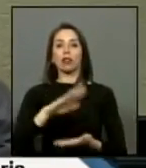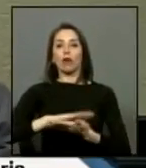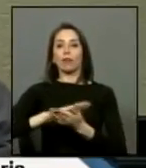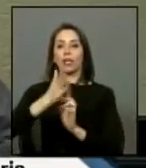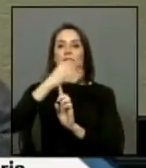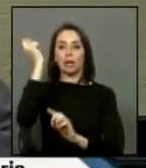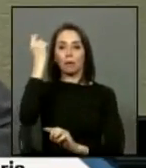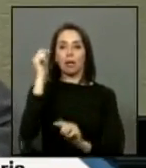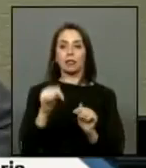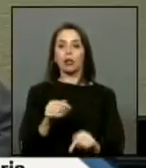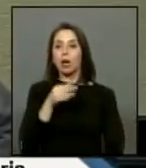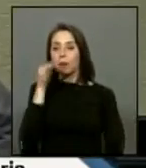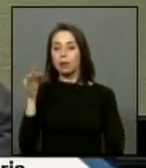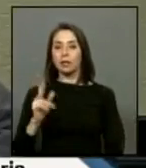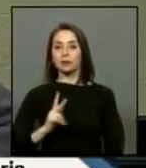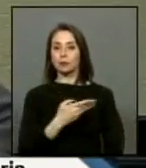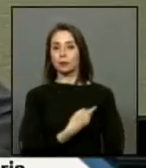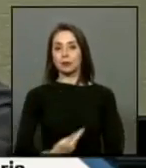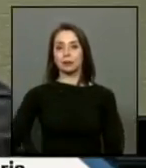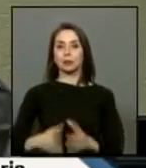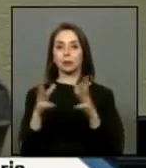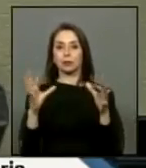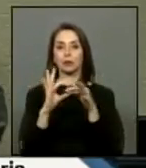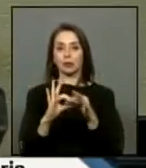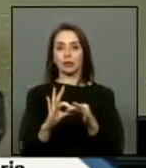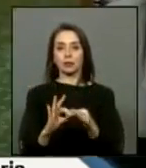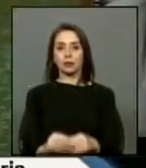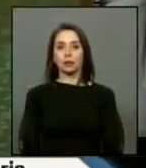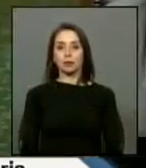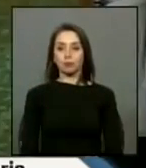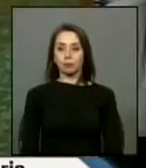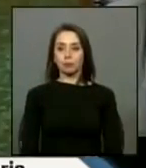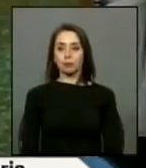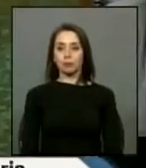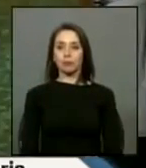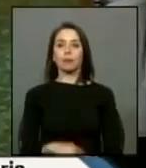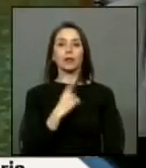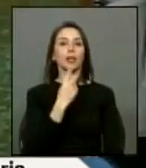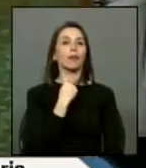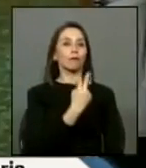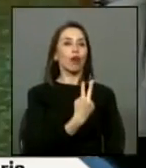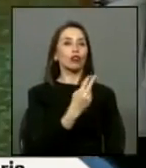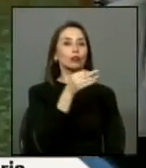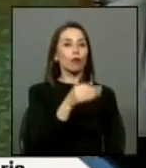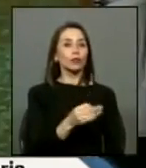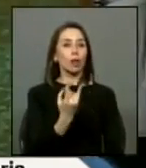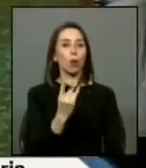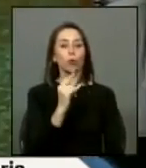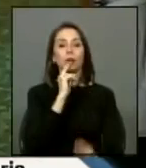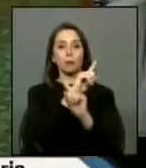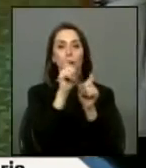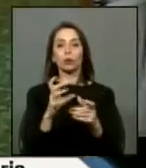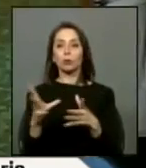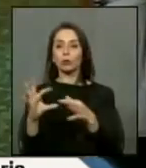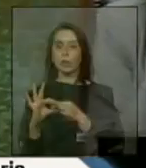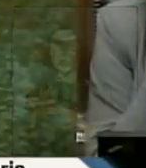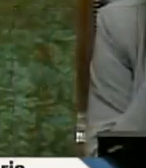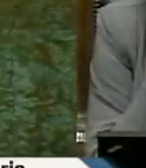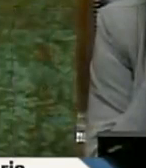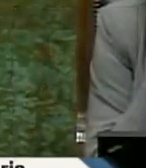patria ahora he dicho presidente muchas gracias será esa la voz oficial de la UDI muchas gracias diputado Urrutia